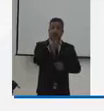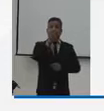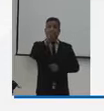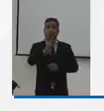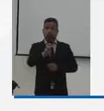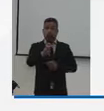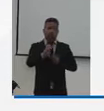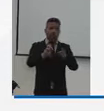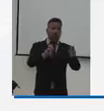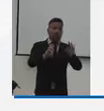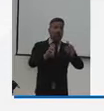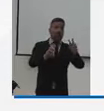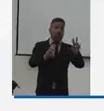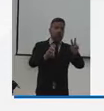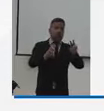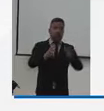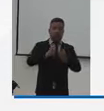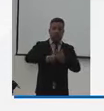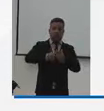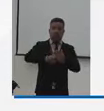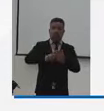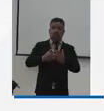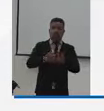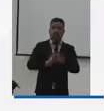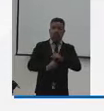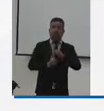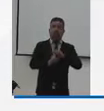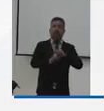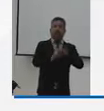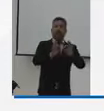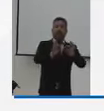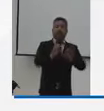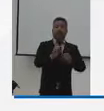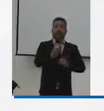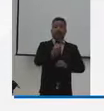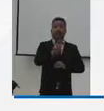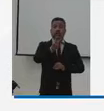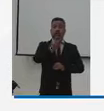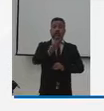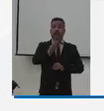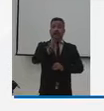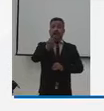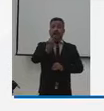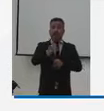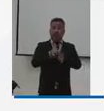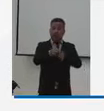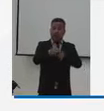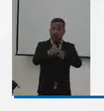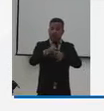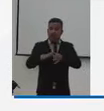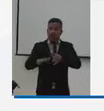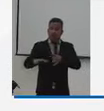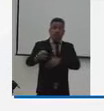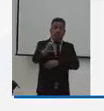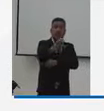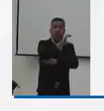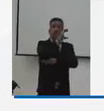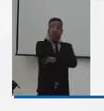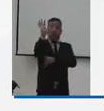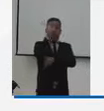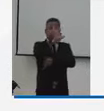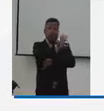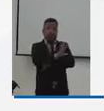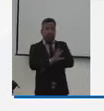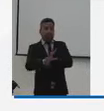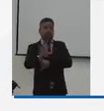creado de los 32 esta tasa pro deporte y 187 municipios de